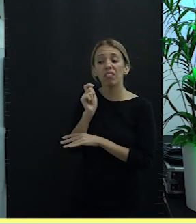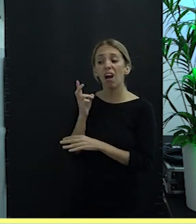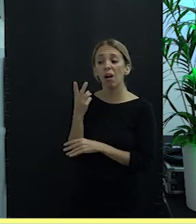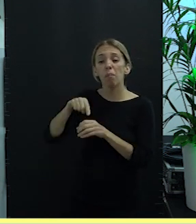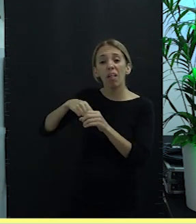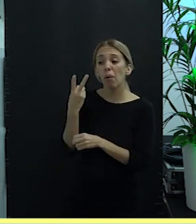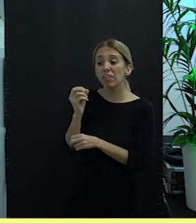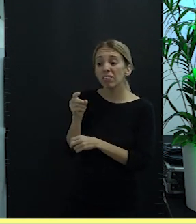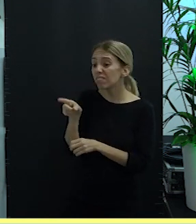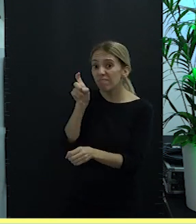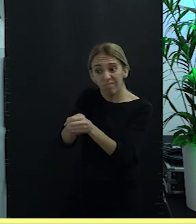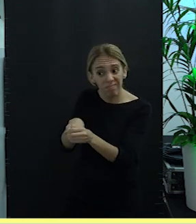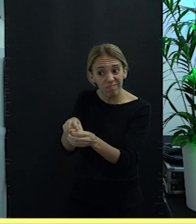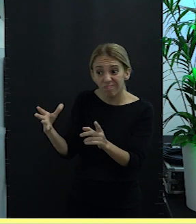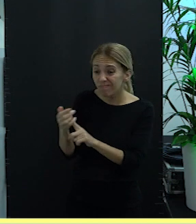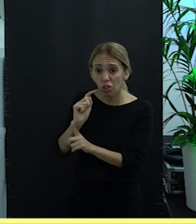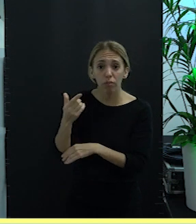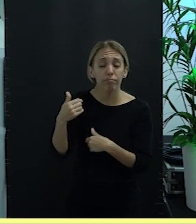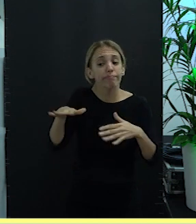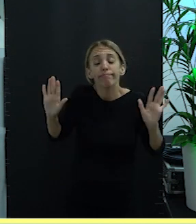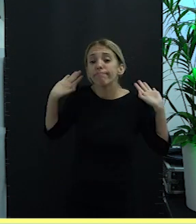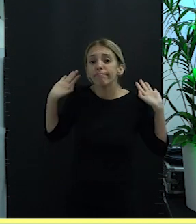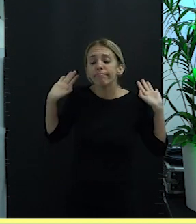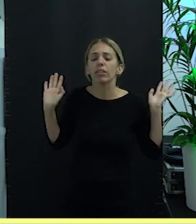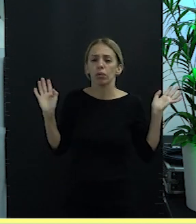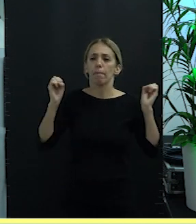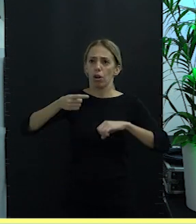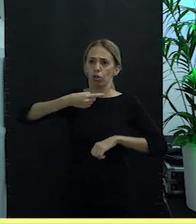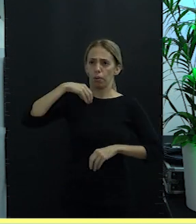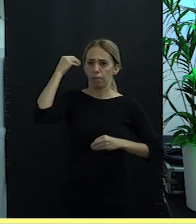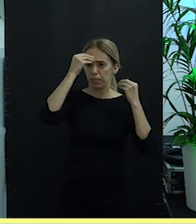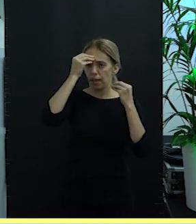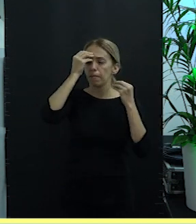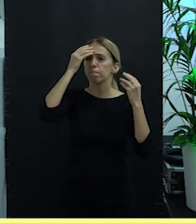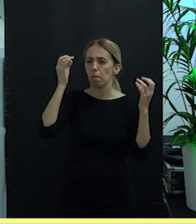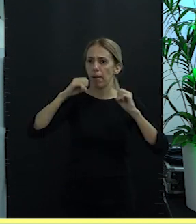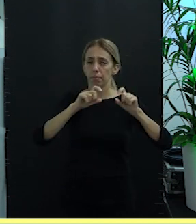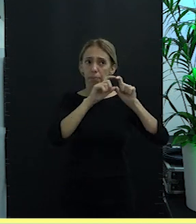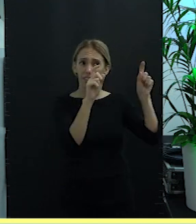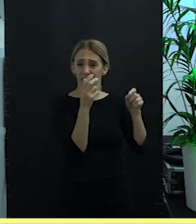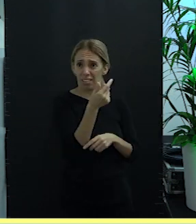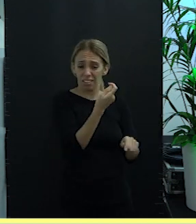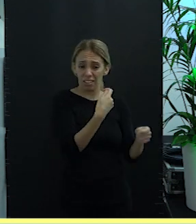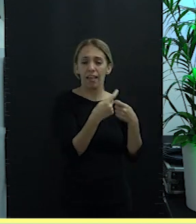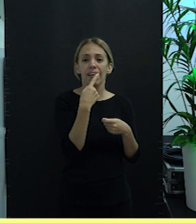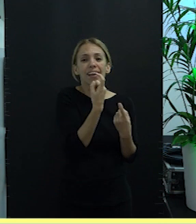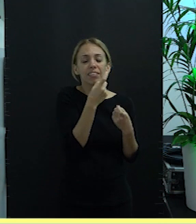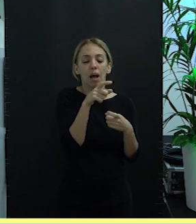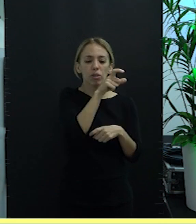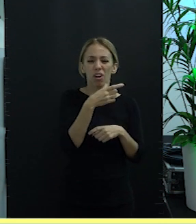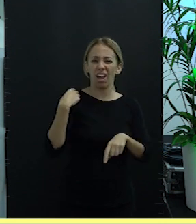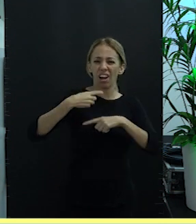no tienes a dónde ir. ¿Y qué pensamos nosotros? Vamos a ver. Las cofradías nos dicen que necesitan relevo generacional.